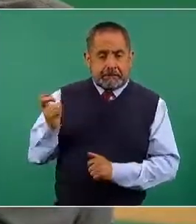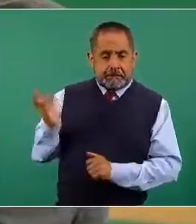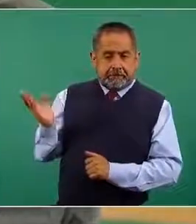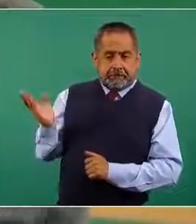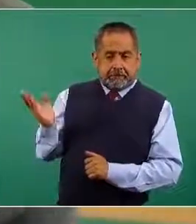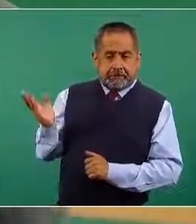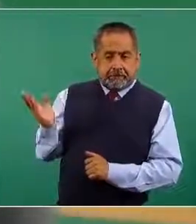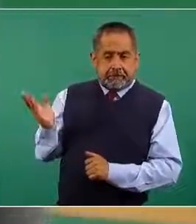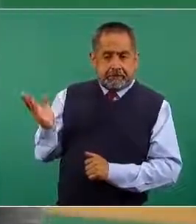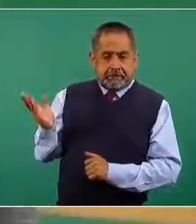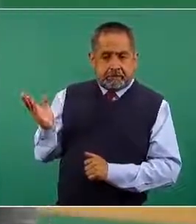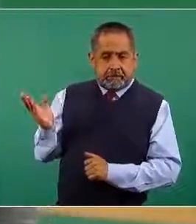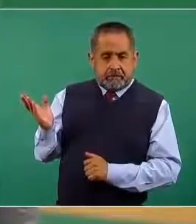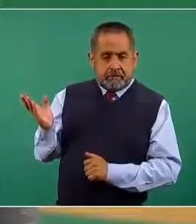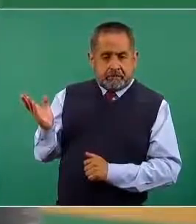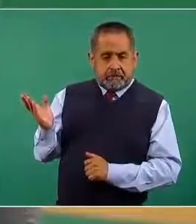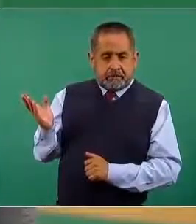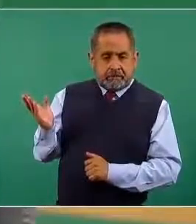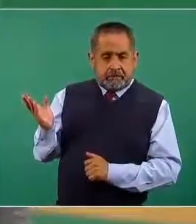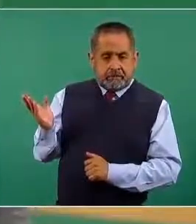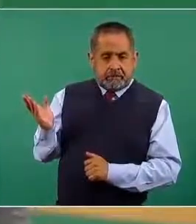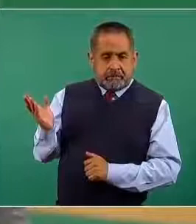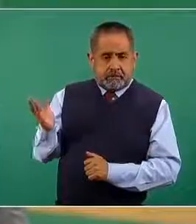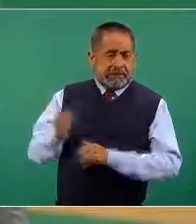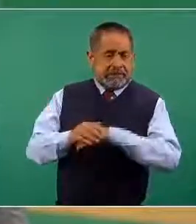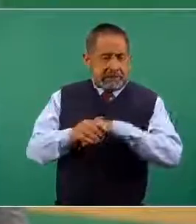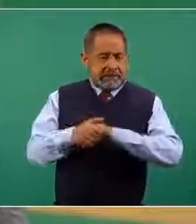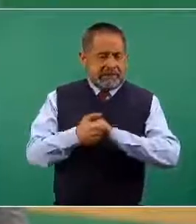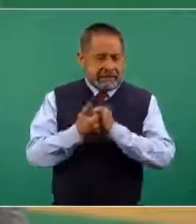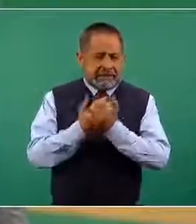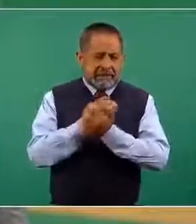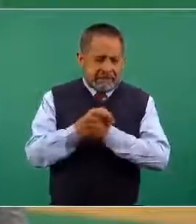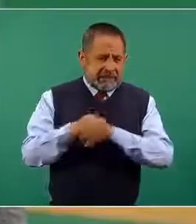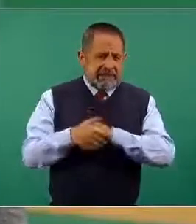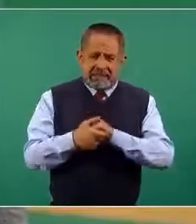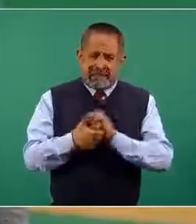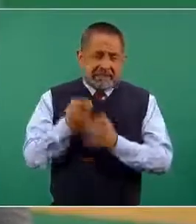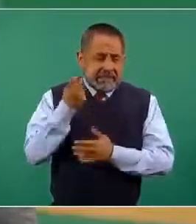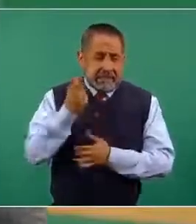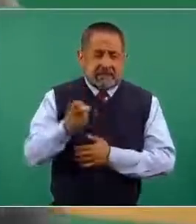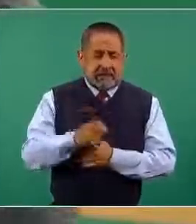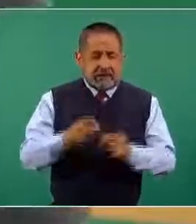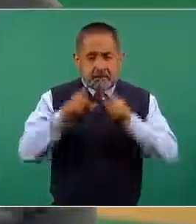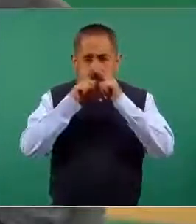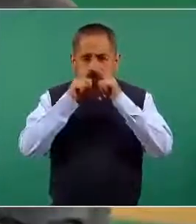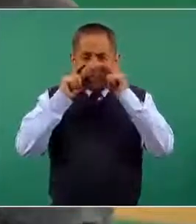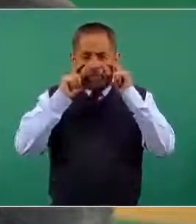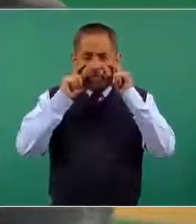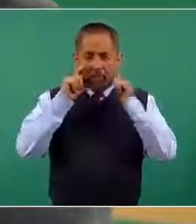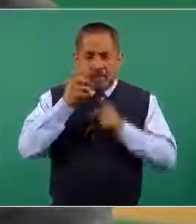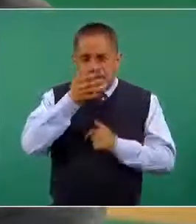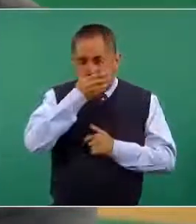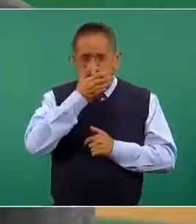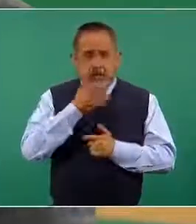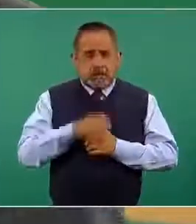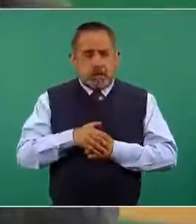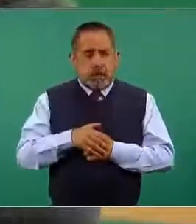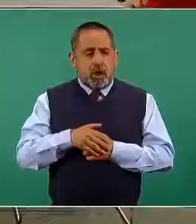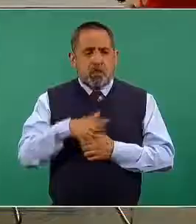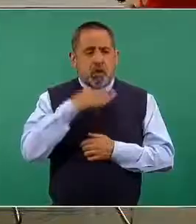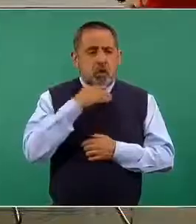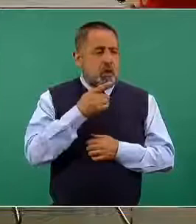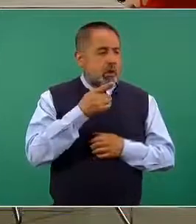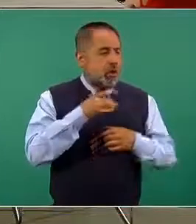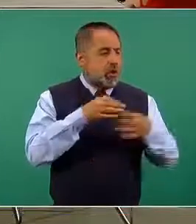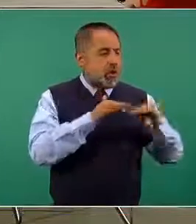La higiene de manos es mejor. El uso de cubrebocas, que sean, que no sean desechables,